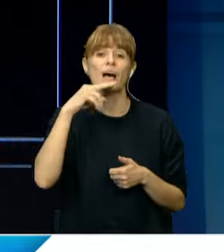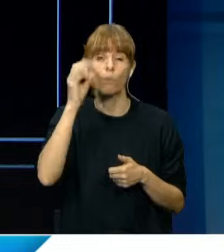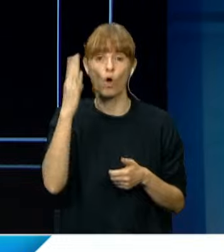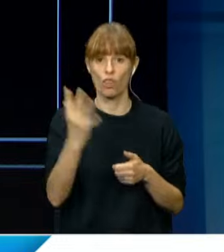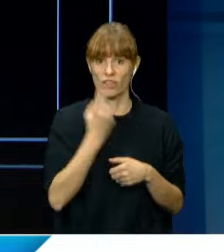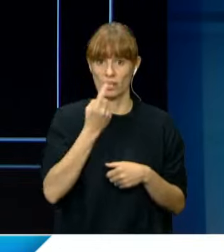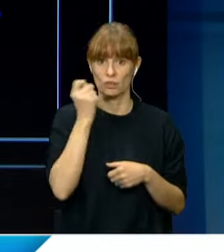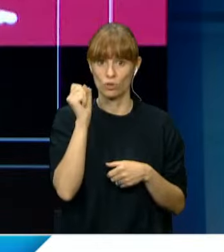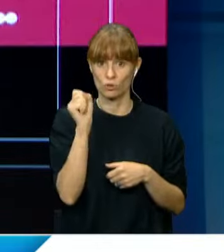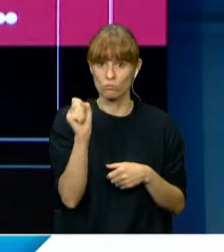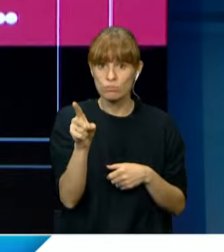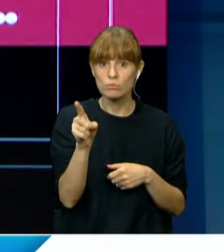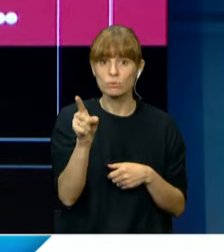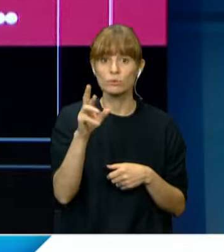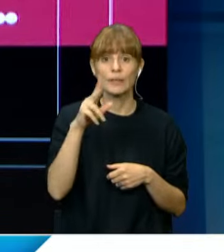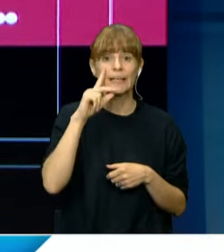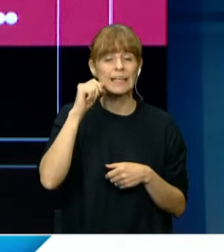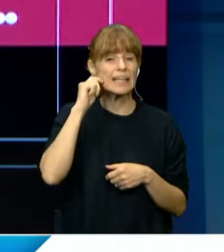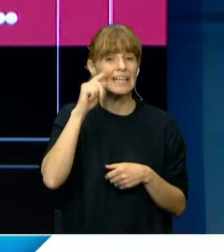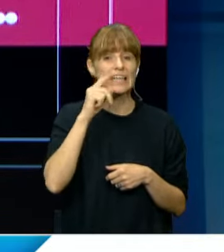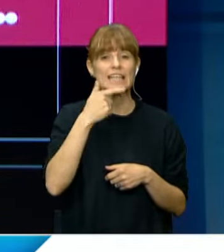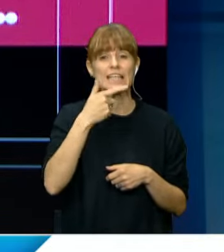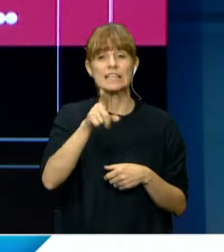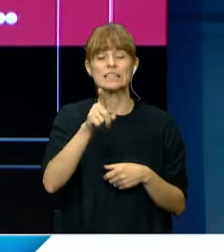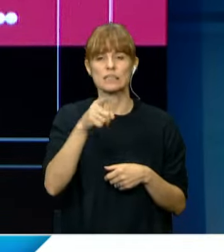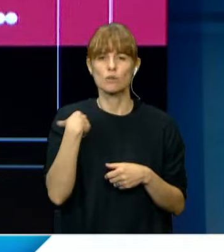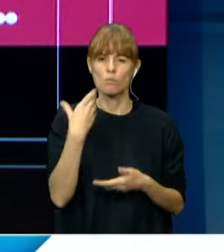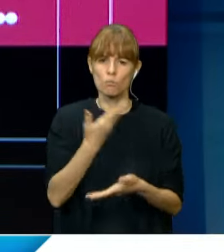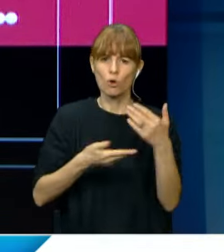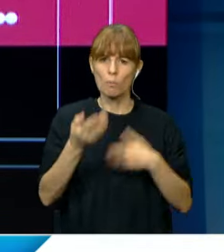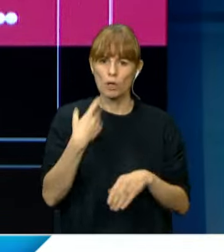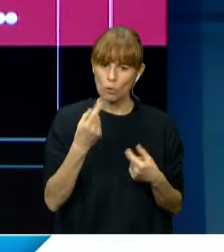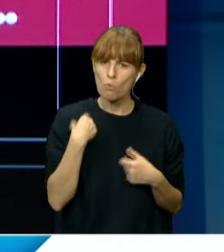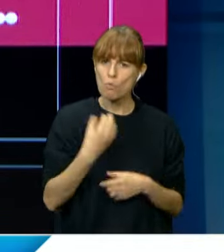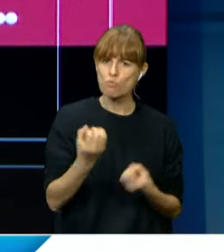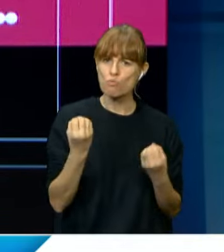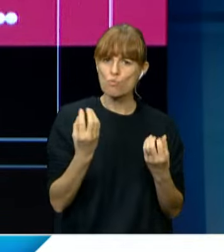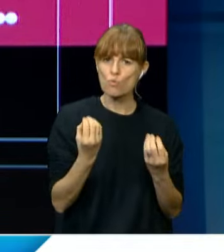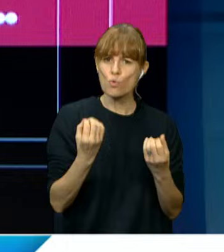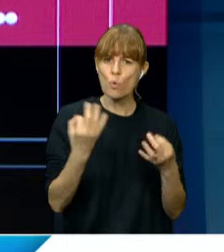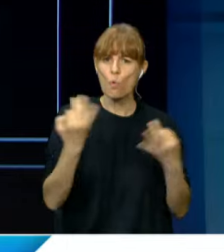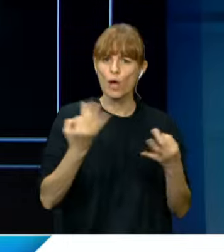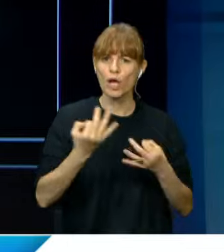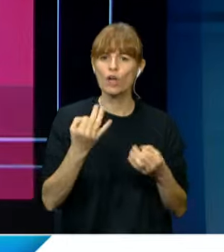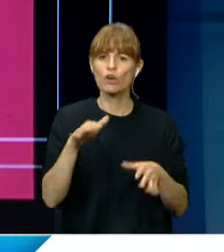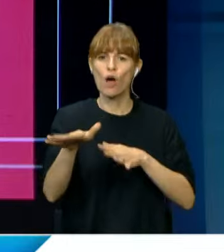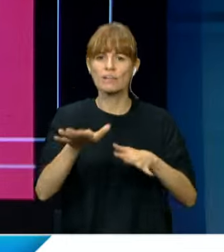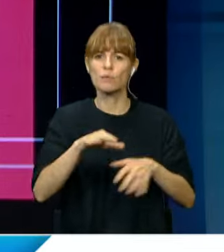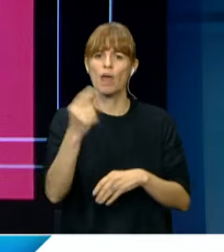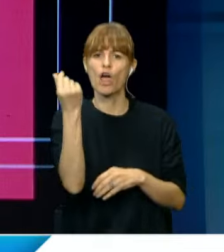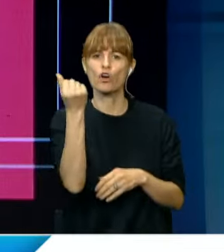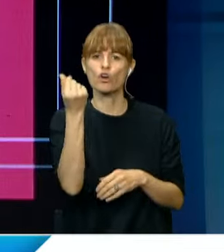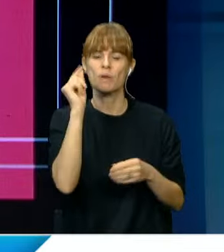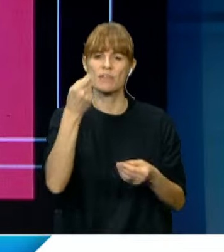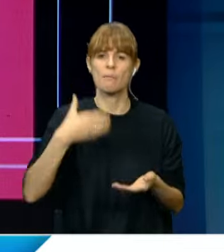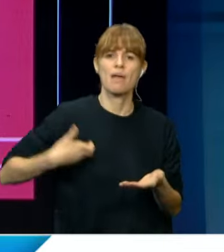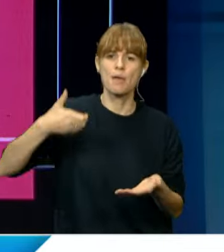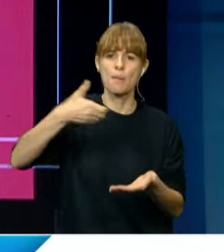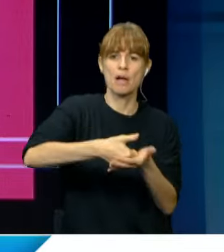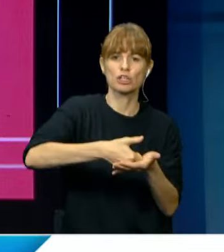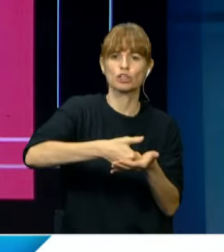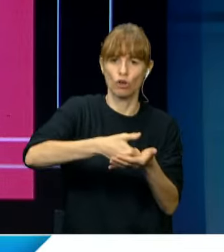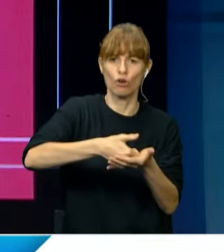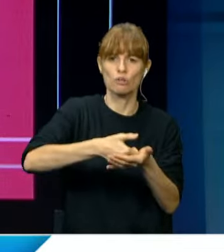for Traders, compartió su visión optimista sobre la actividad económica y las inversiones, destacando